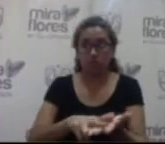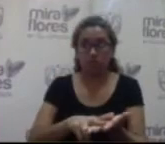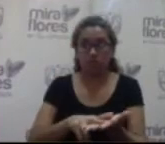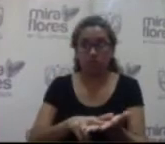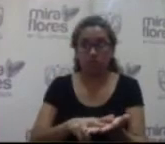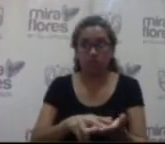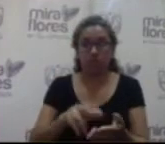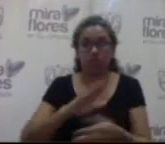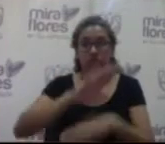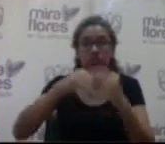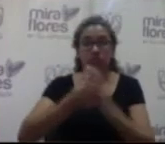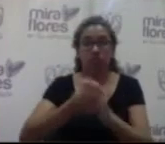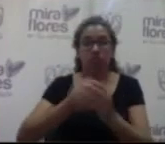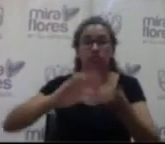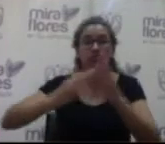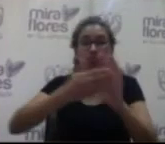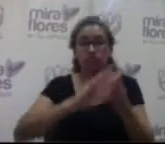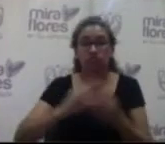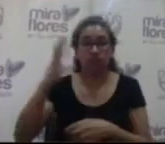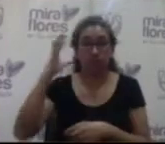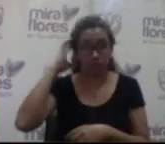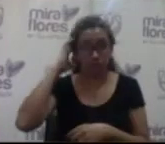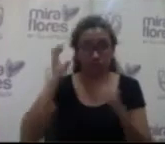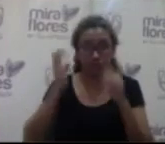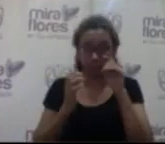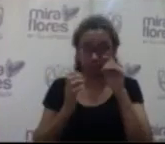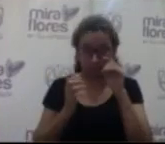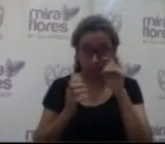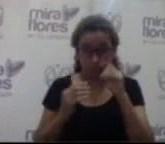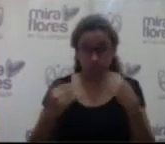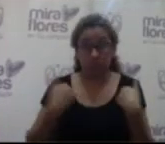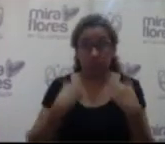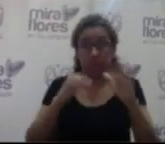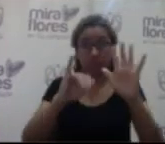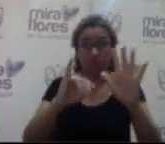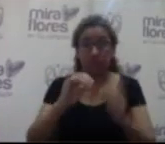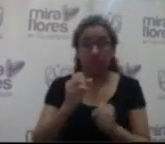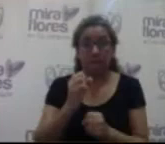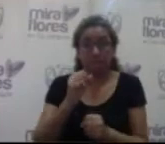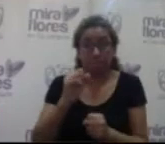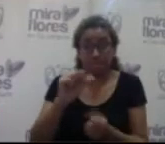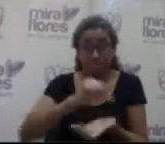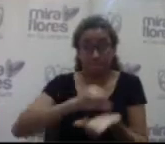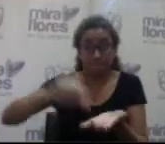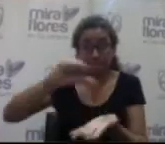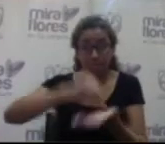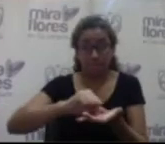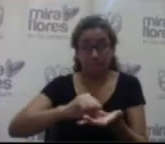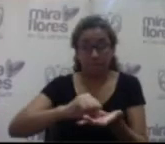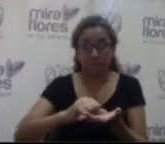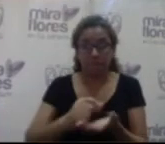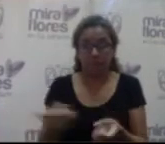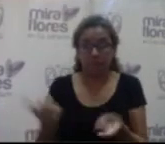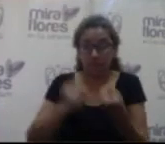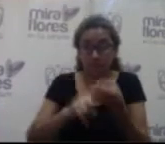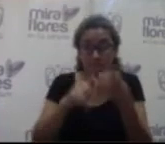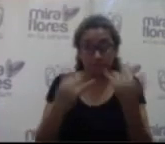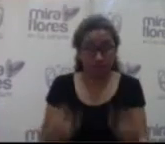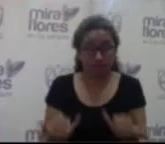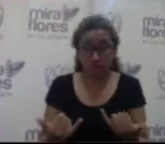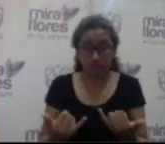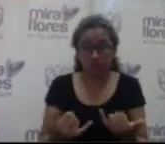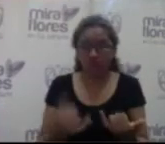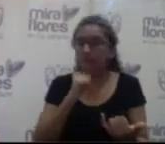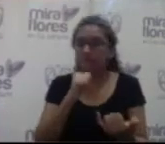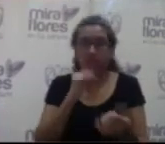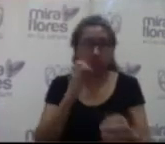ciudadanía de Miraflores y tuvimos seis parques que hasta el momento señor alcalde todavía no han podido ser